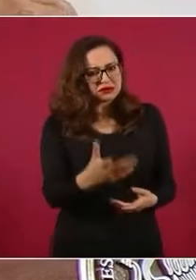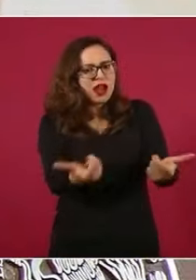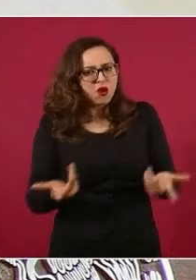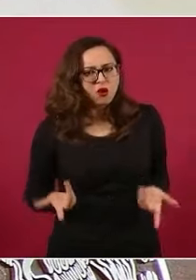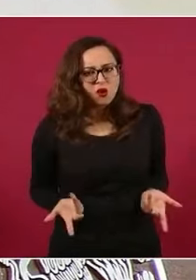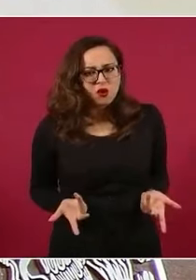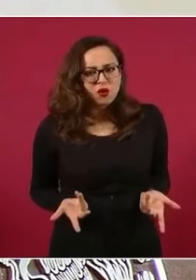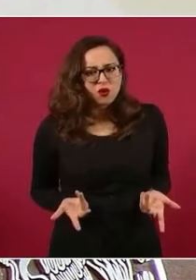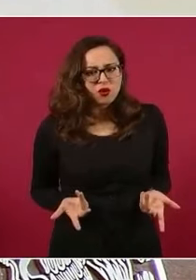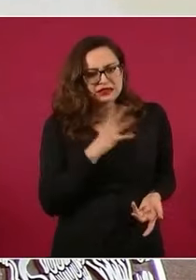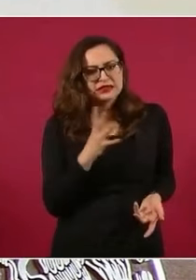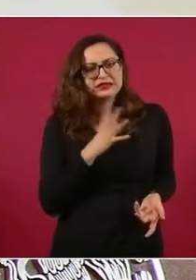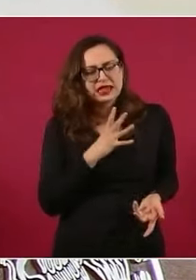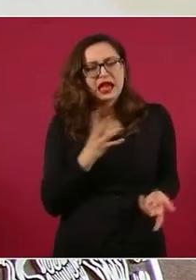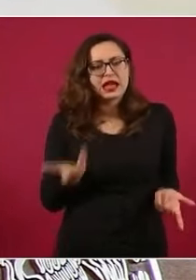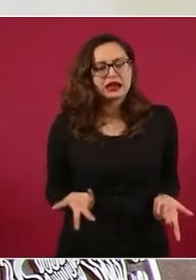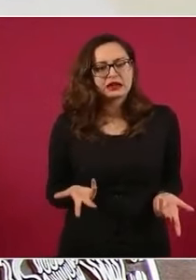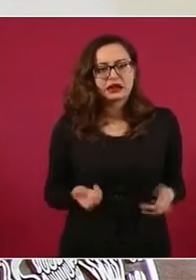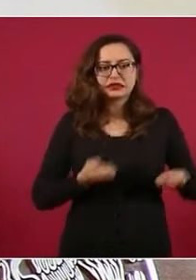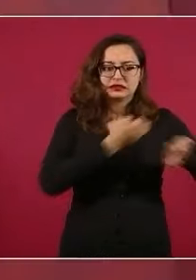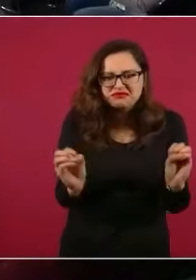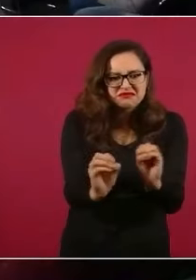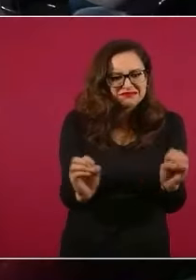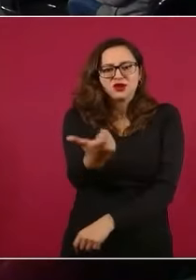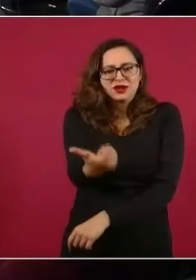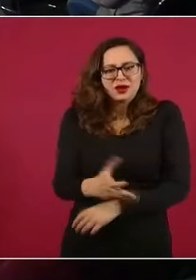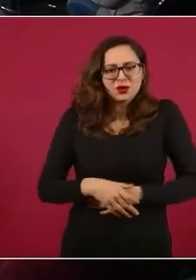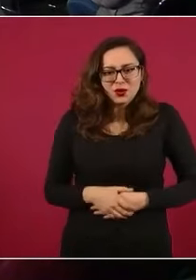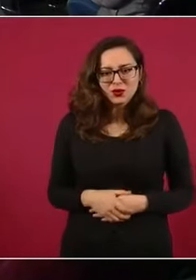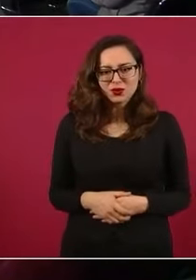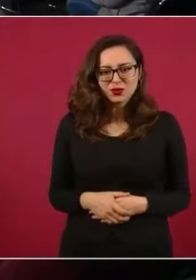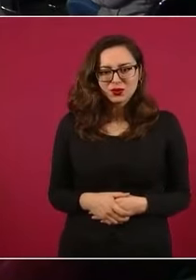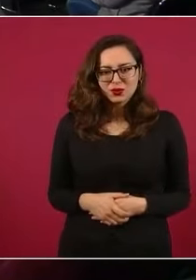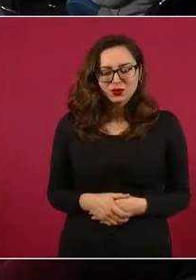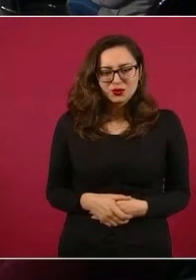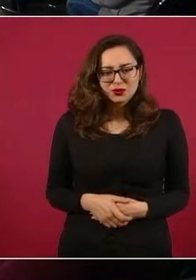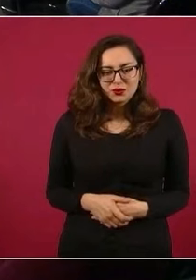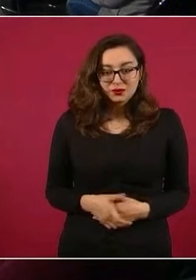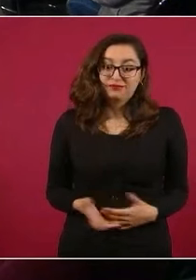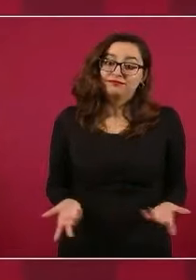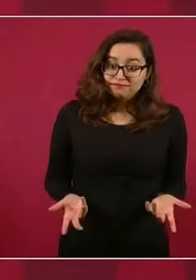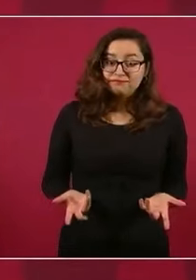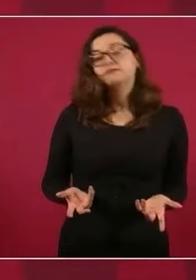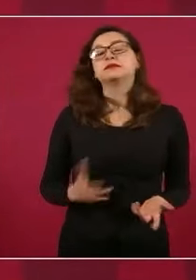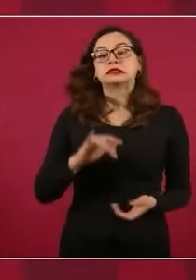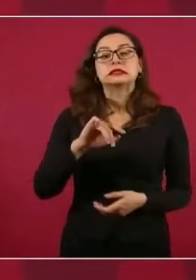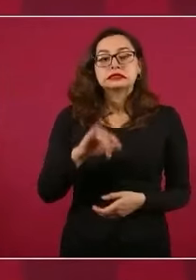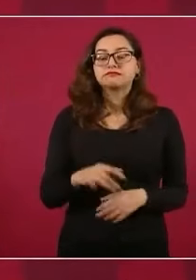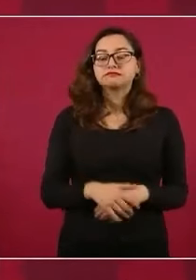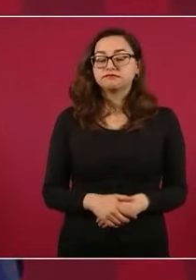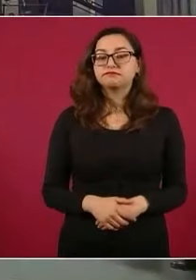destina a la seguridad pública en los estados y en los municipios. Entonces, sí, estoy de acuerdo. Hay que